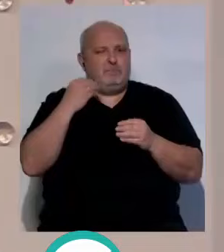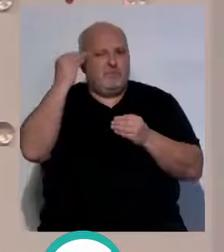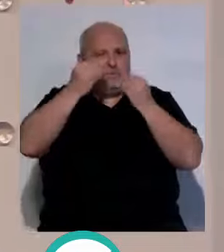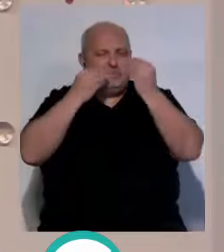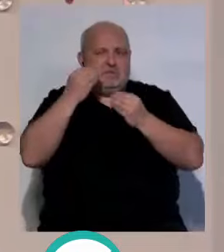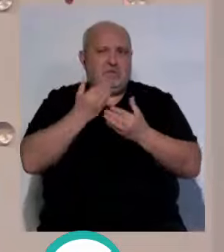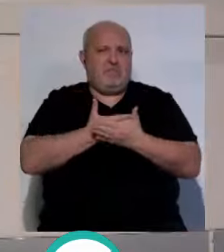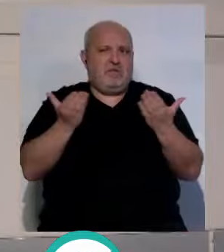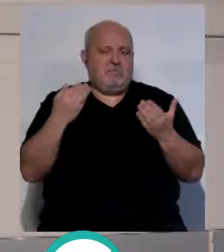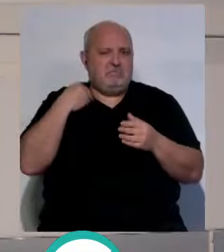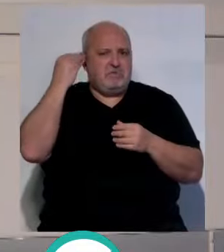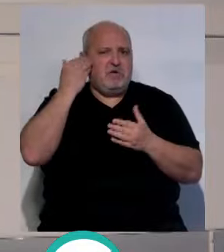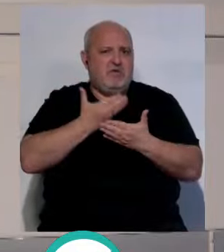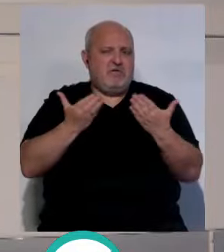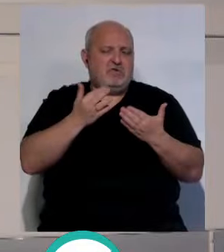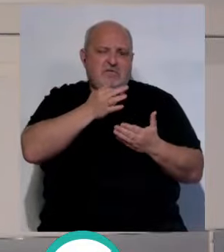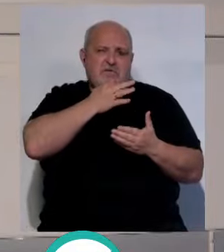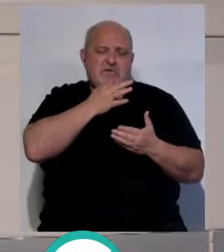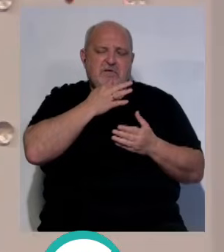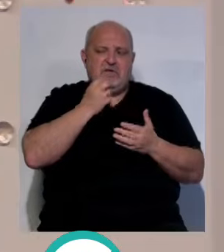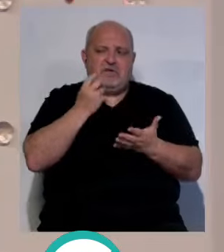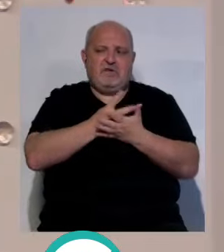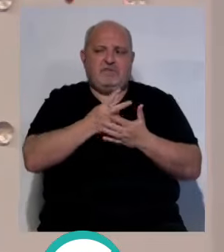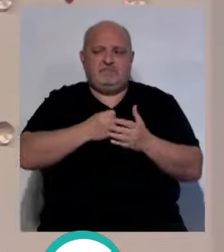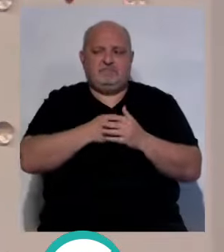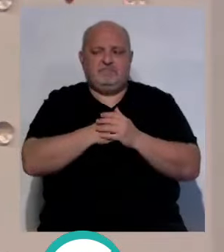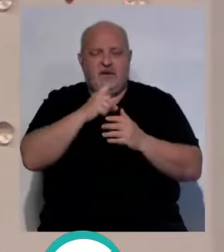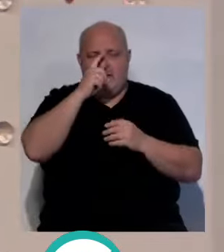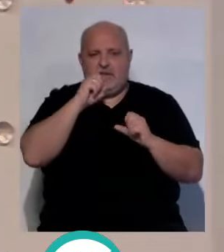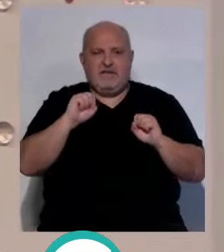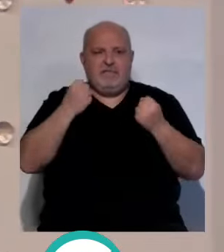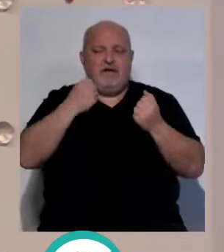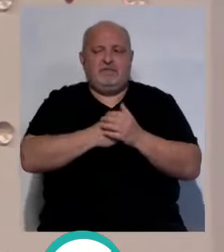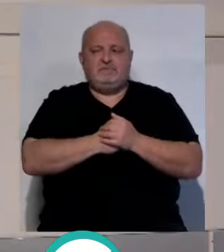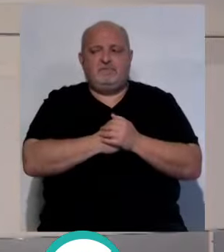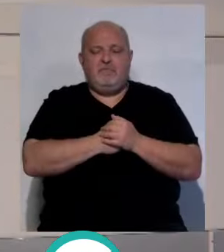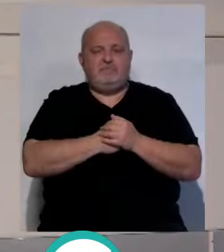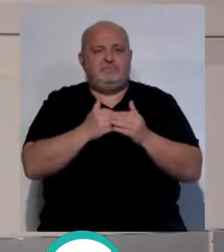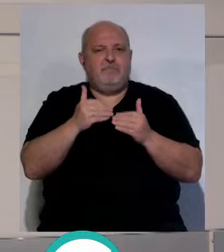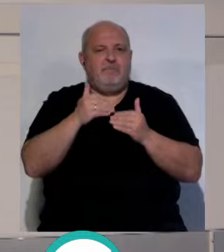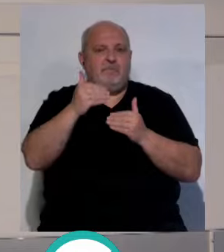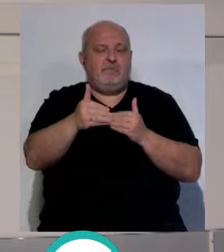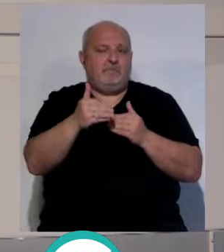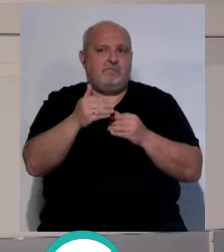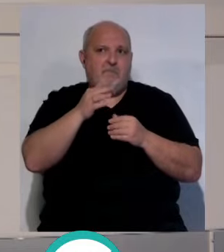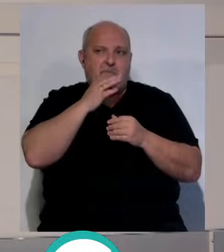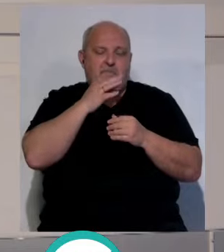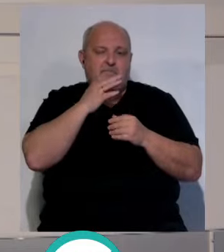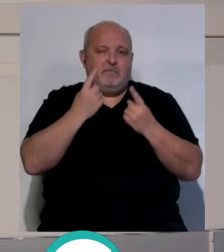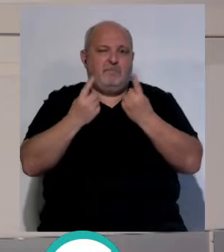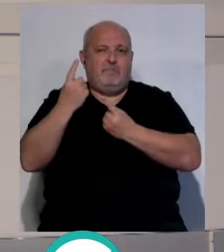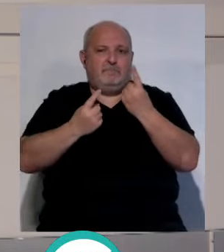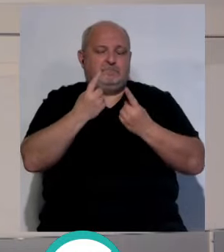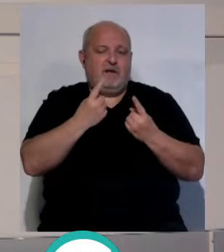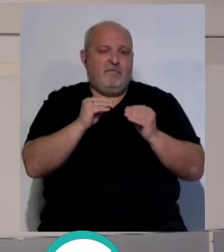estoy confiado, yo confío todavía otra vez, otro año en la salvación. Bueno, queda todavía un curso, bueno, un final de curso todavía... ...donde hay muchas